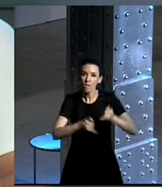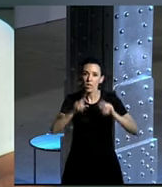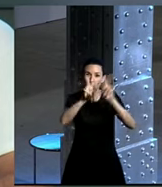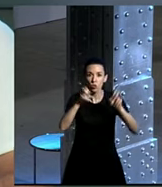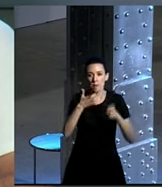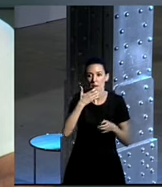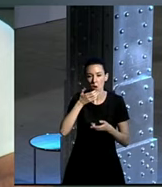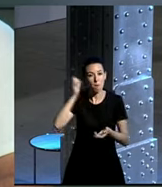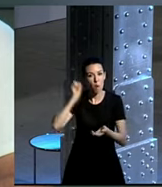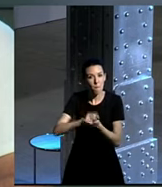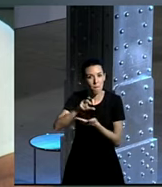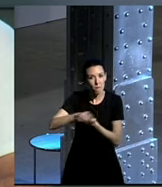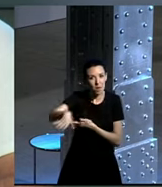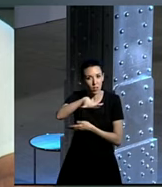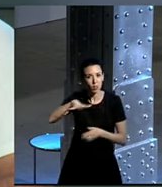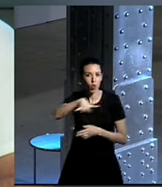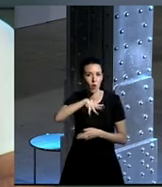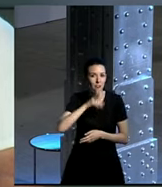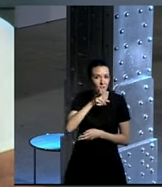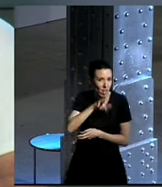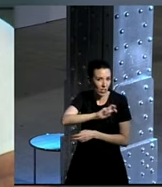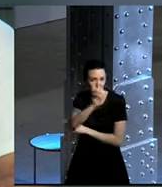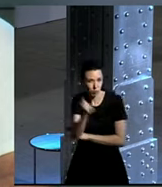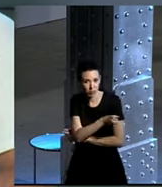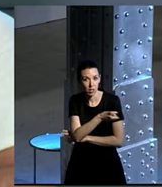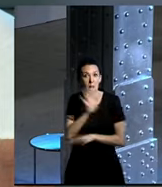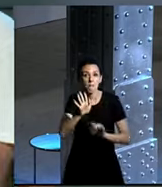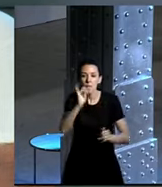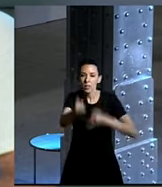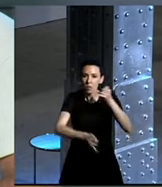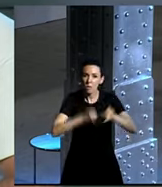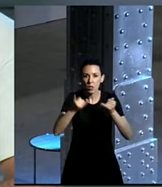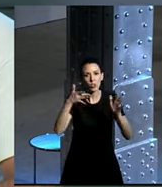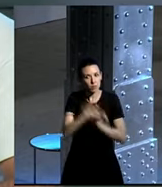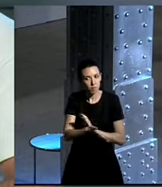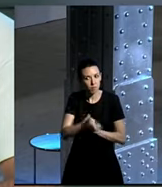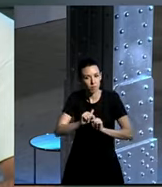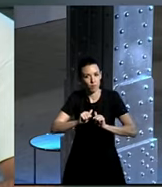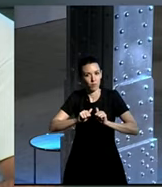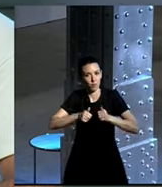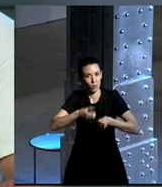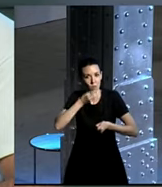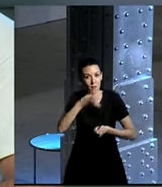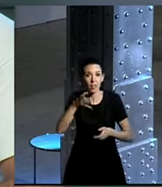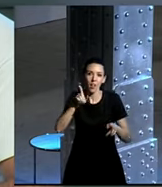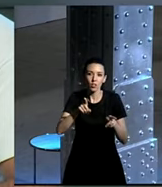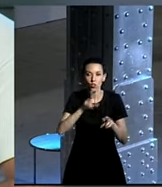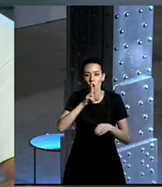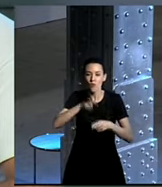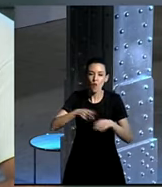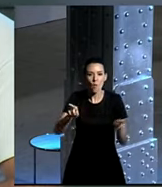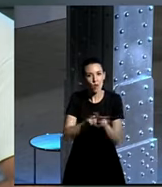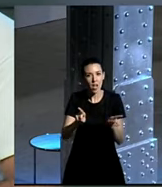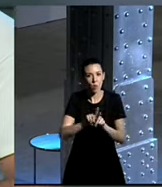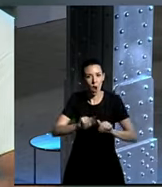peatonalización, las zonas verdes, etc. Lo que pasa es que la bici es una buena brecha de entrada, yo lo suelo llamar el caballo de Troya de la